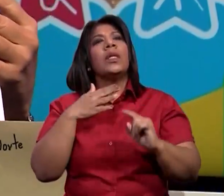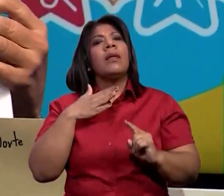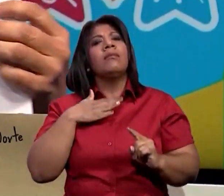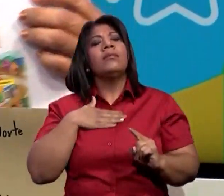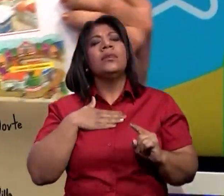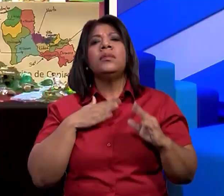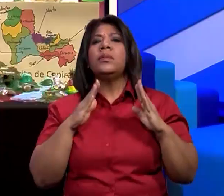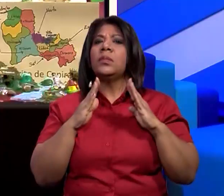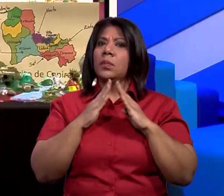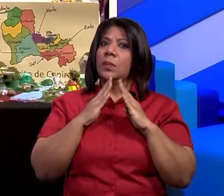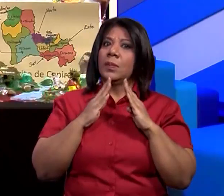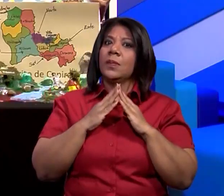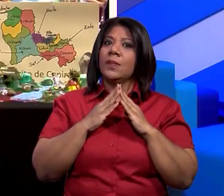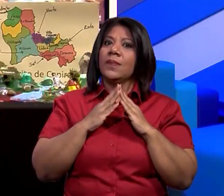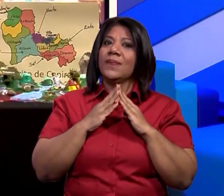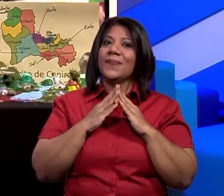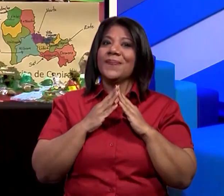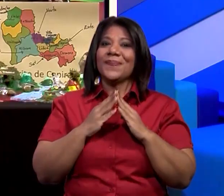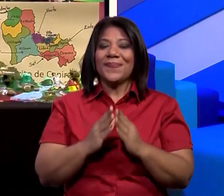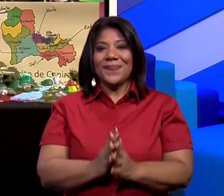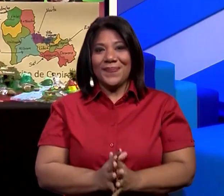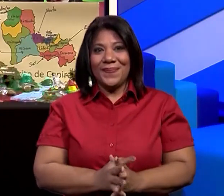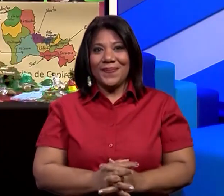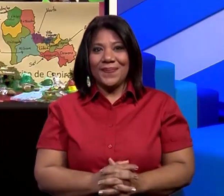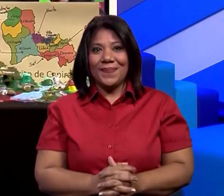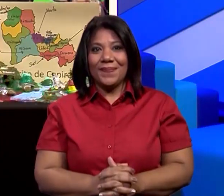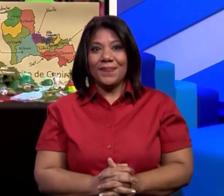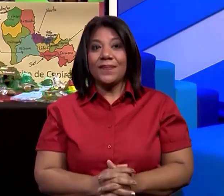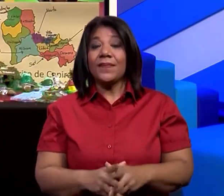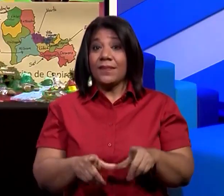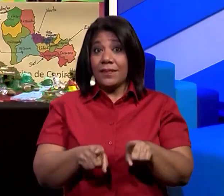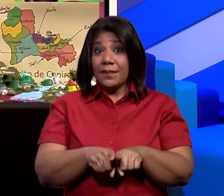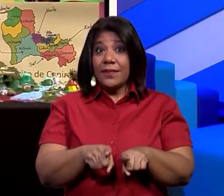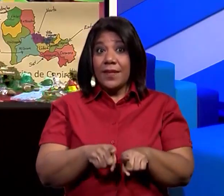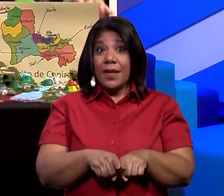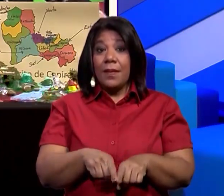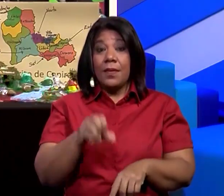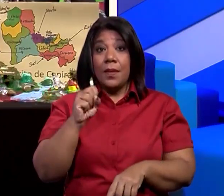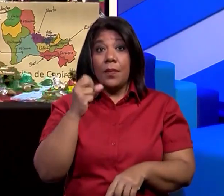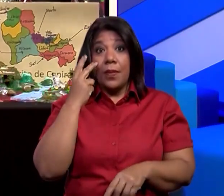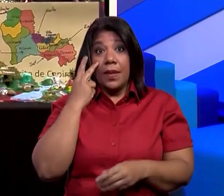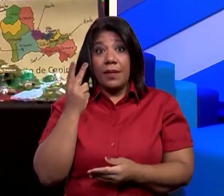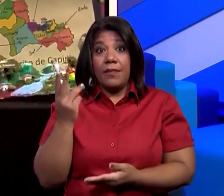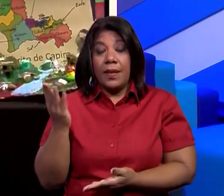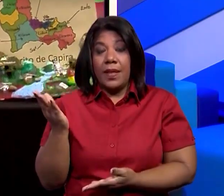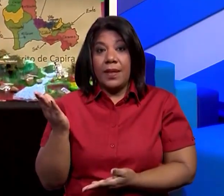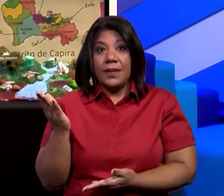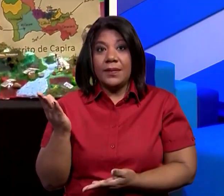a la de ellos. Bien. También tenemos aquí,